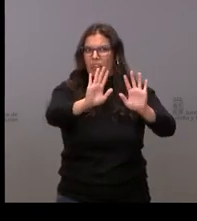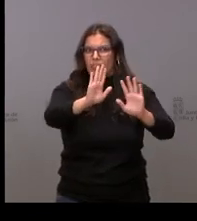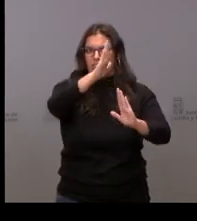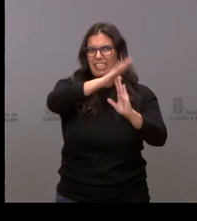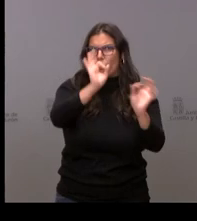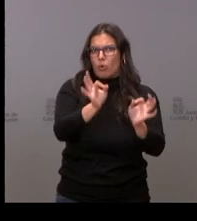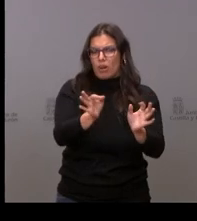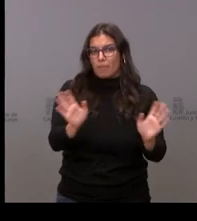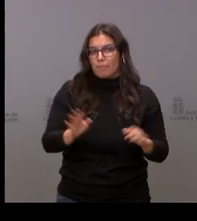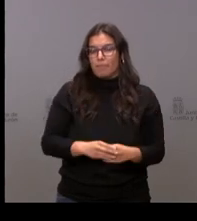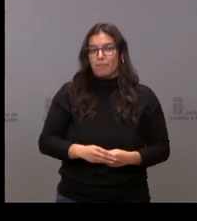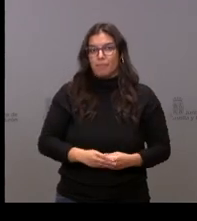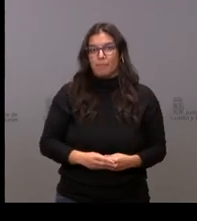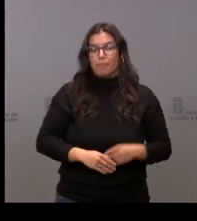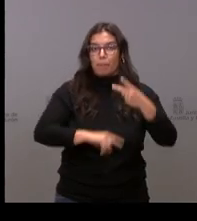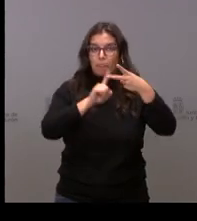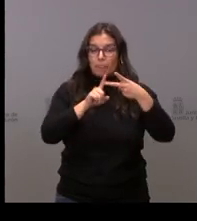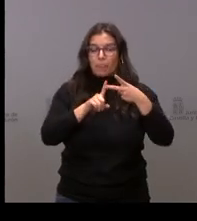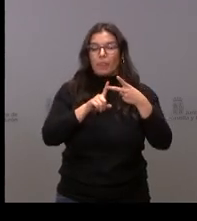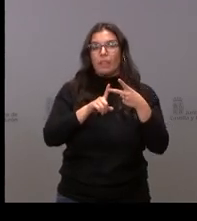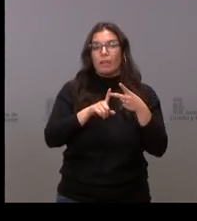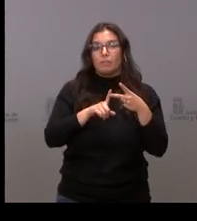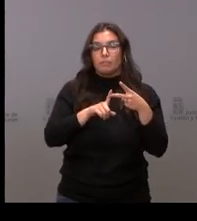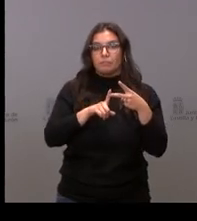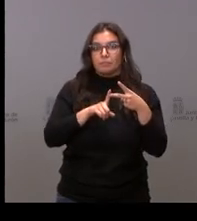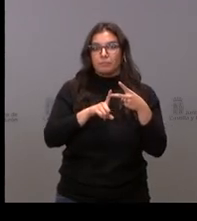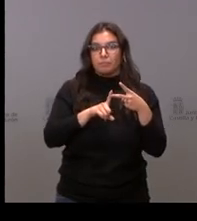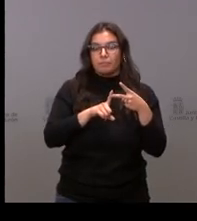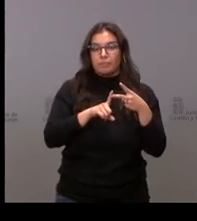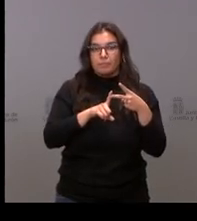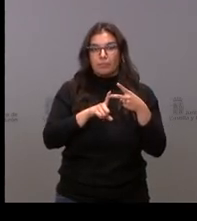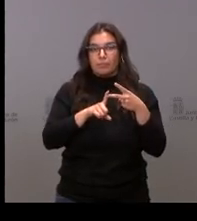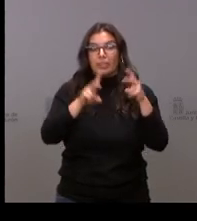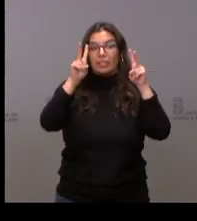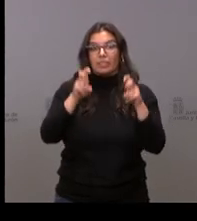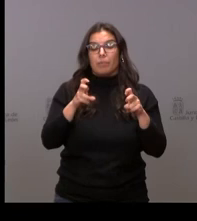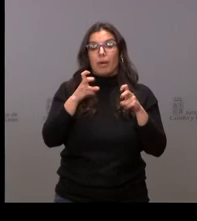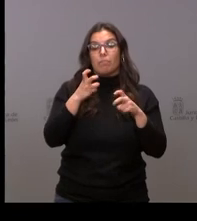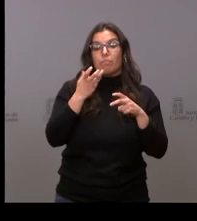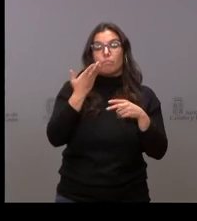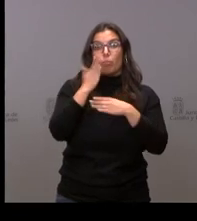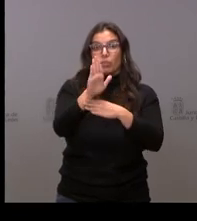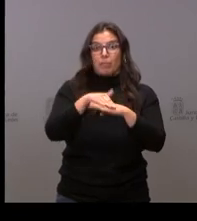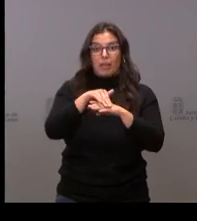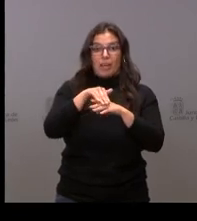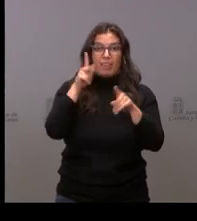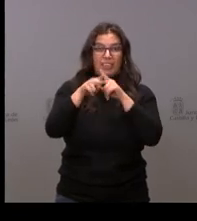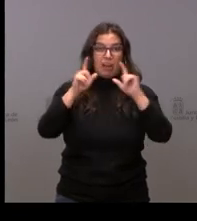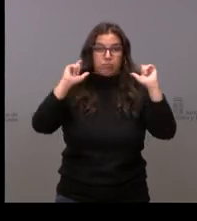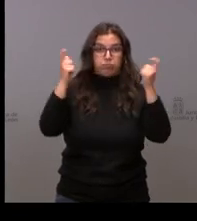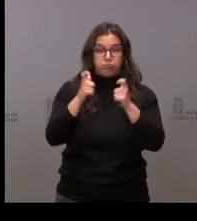adelante Y sobre el tema de la y sobre la las propuestas de despoblación siempre que se han presentado